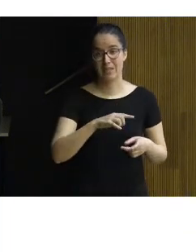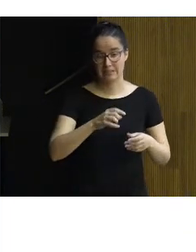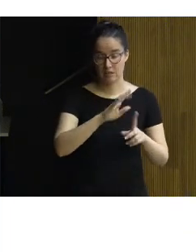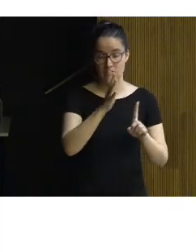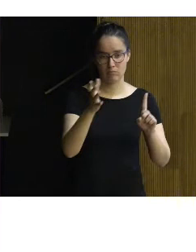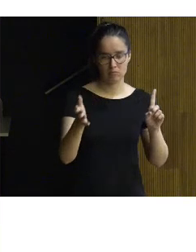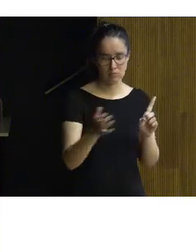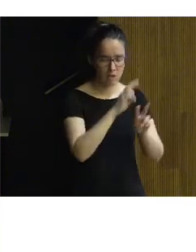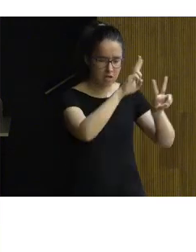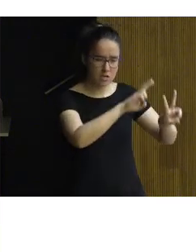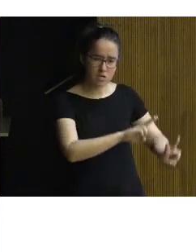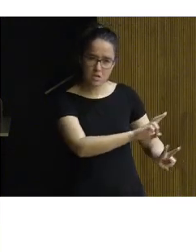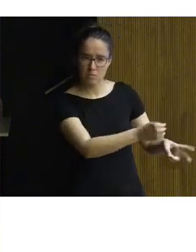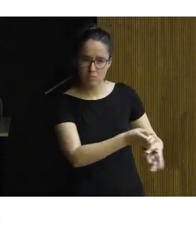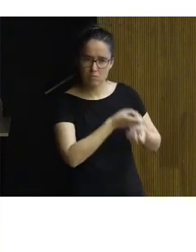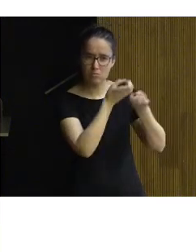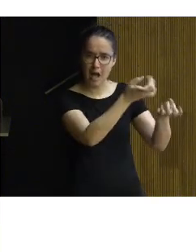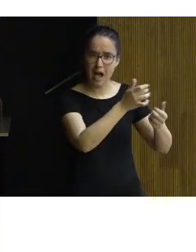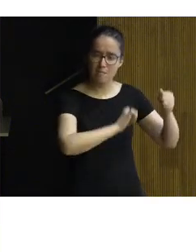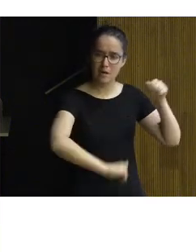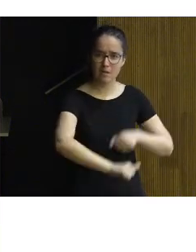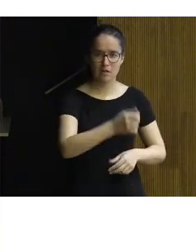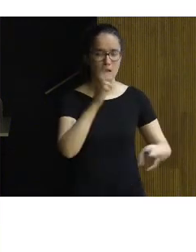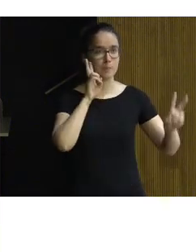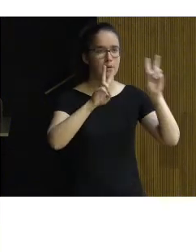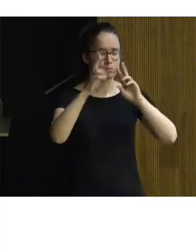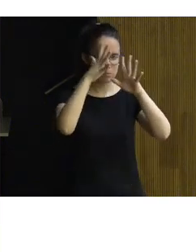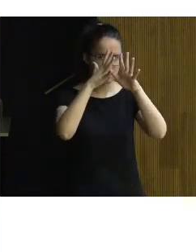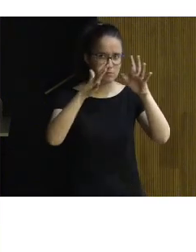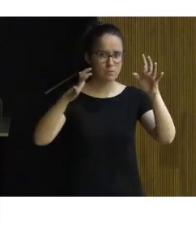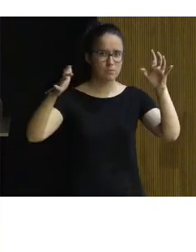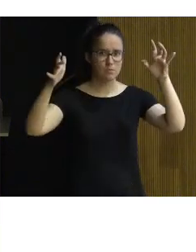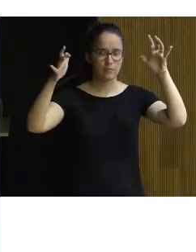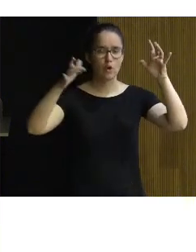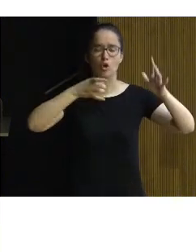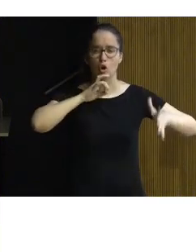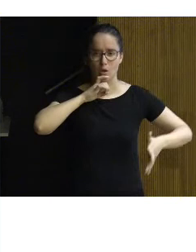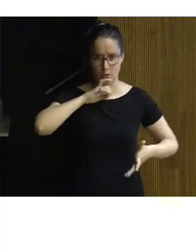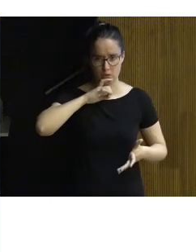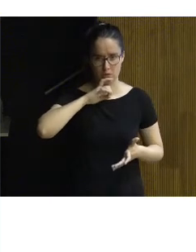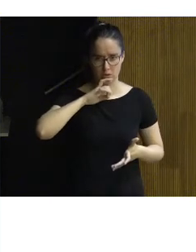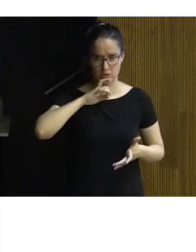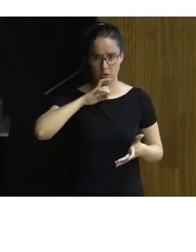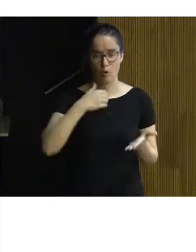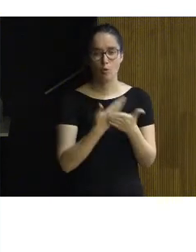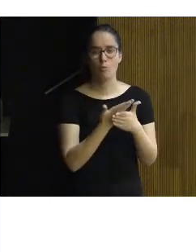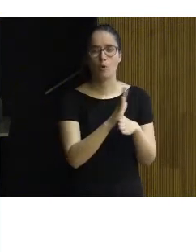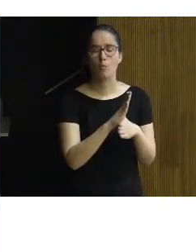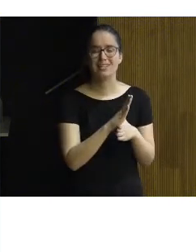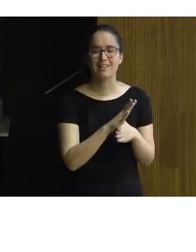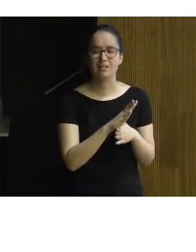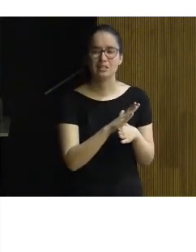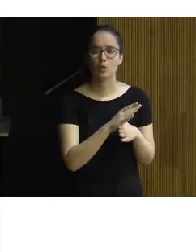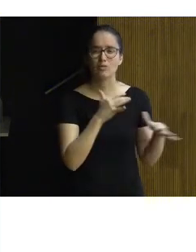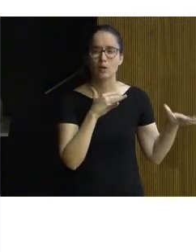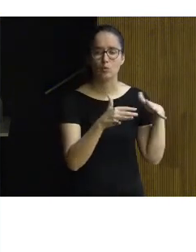diagnóstico tenemos que llegar a, empezamos a visualizar ya cuáles, qué podemos hacer, Se nos, qué propuestas de actuación